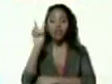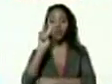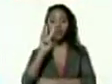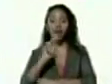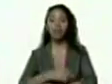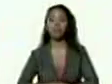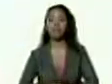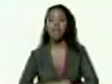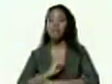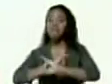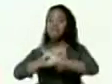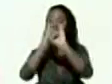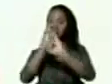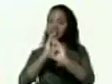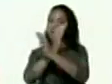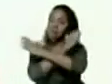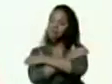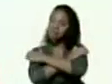¡Felicidades!